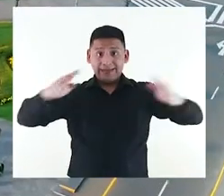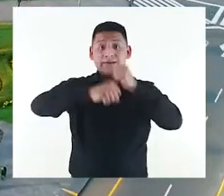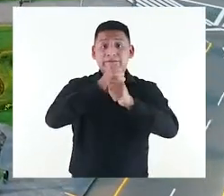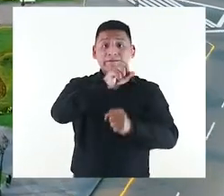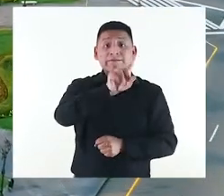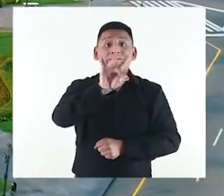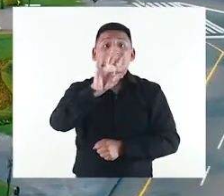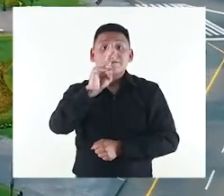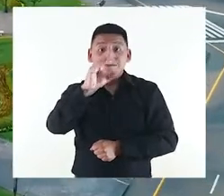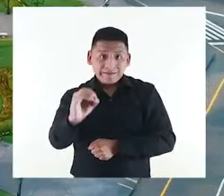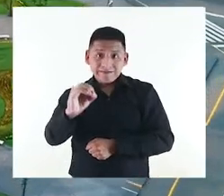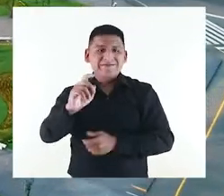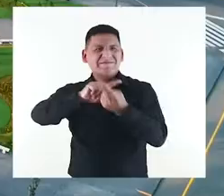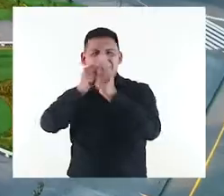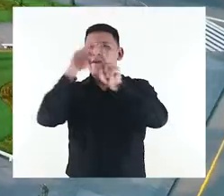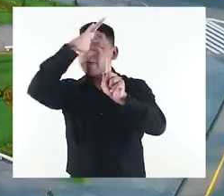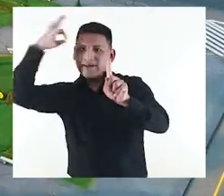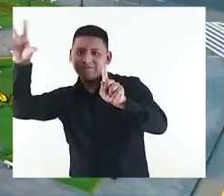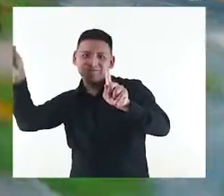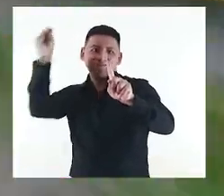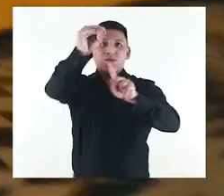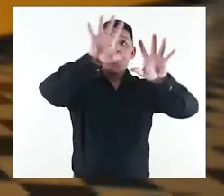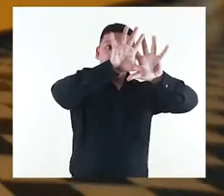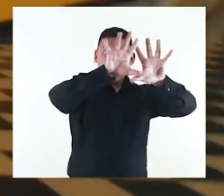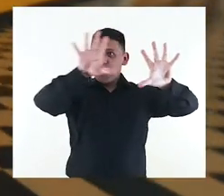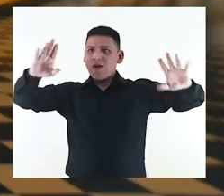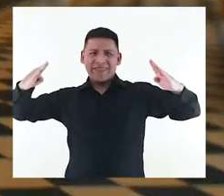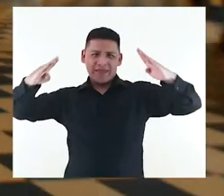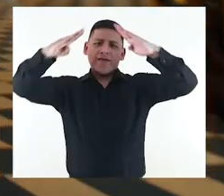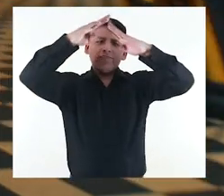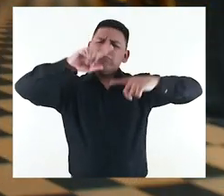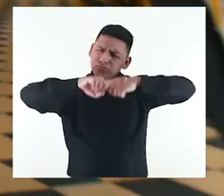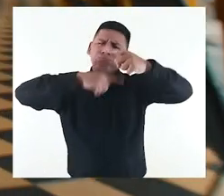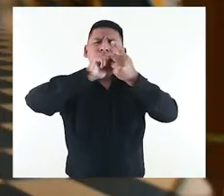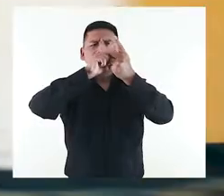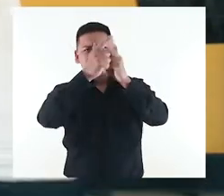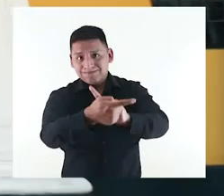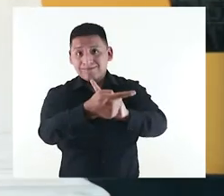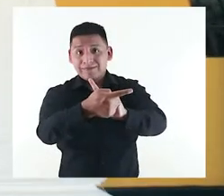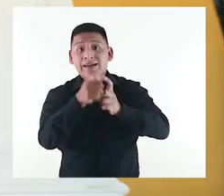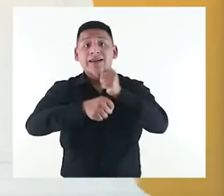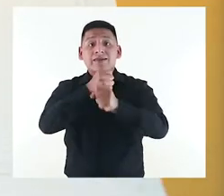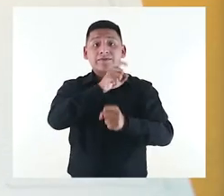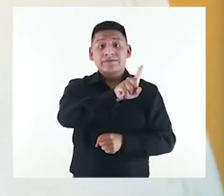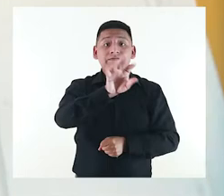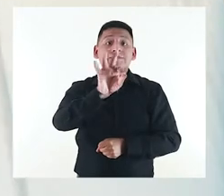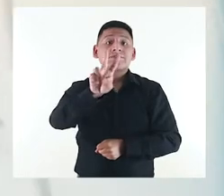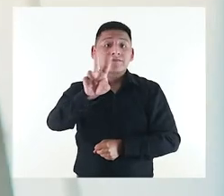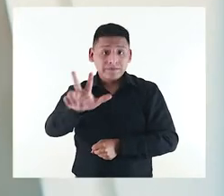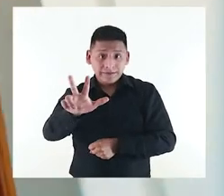de 1860 fue totalmente estructurado al estilo francés con un frontón triangular que fue cambiando con el tiempo. En